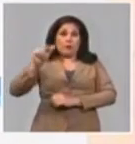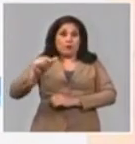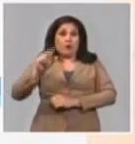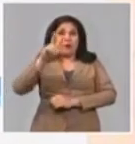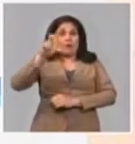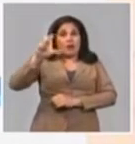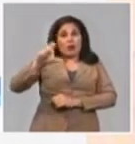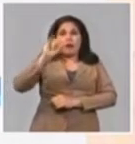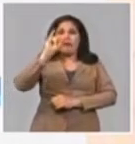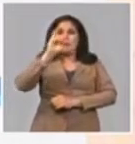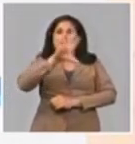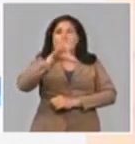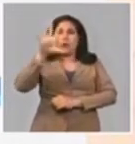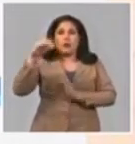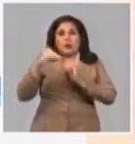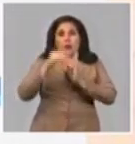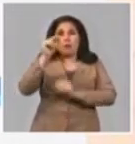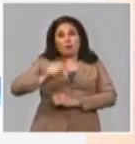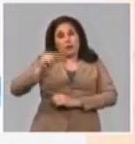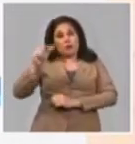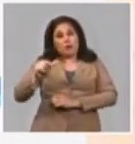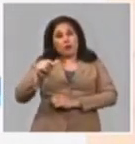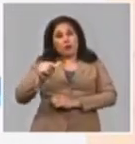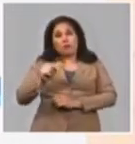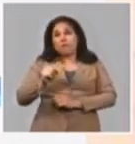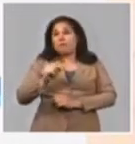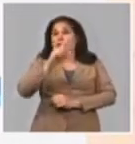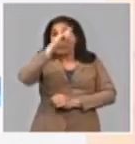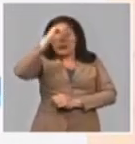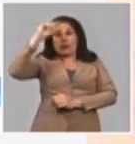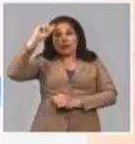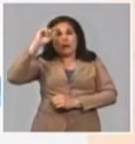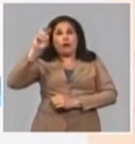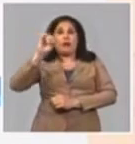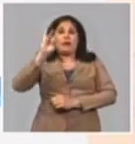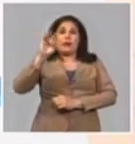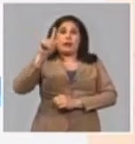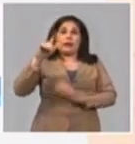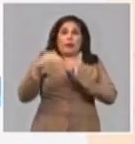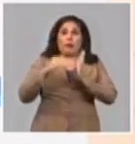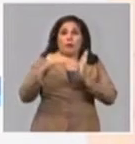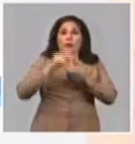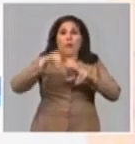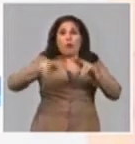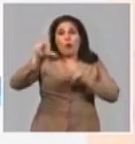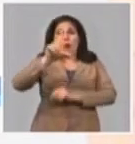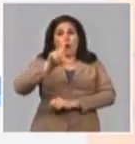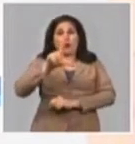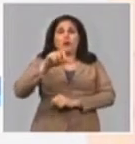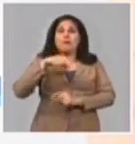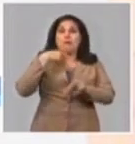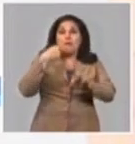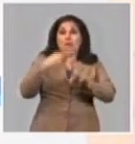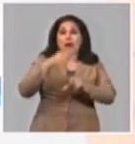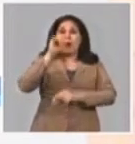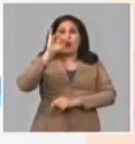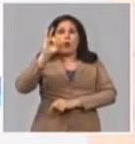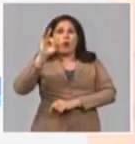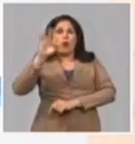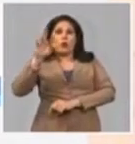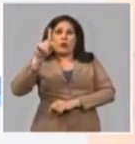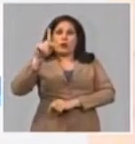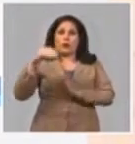Villa Clara más de 55 mil, Santiago de Cuba, de 71 mil, Holguín más de 81 mil,